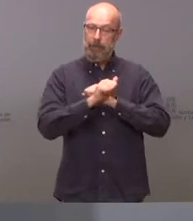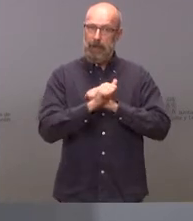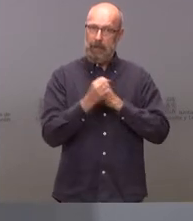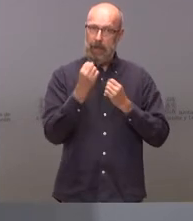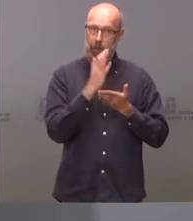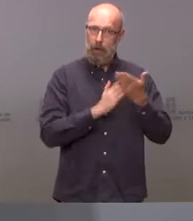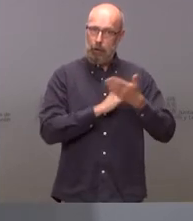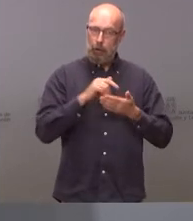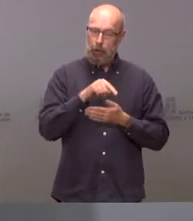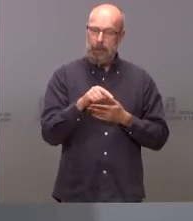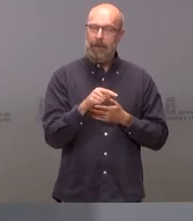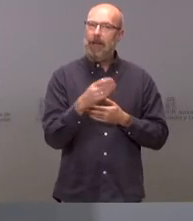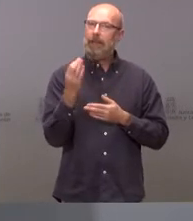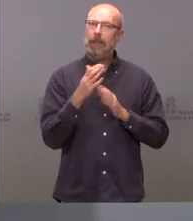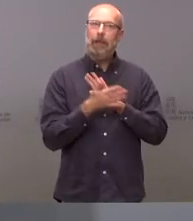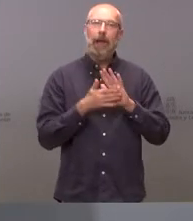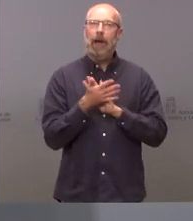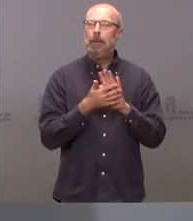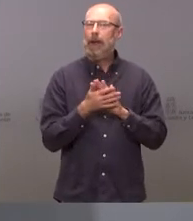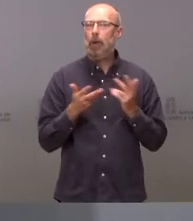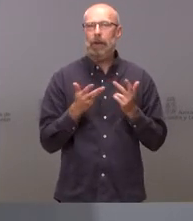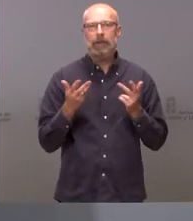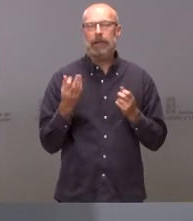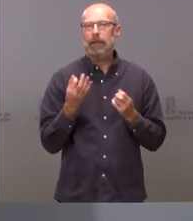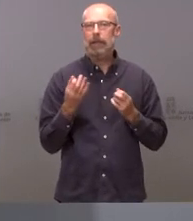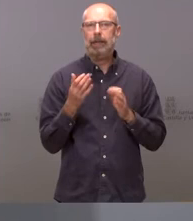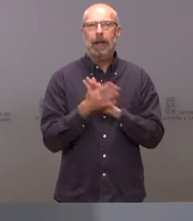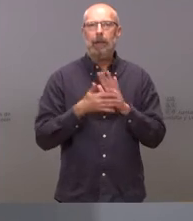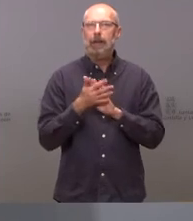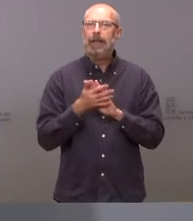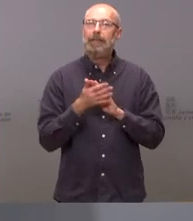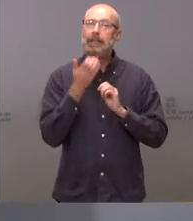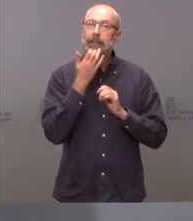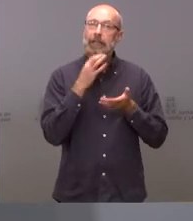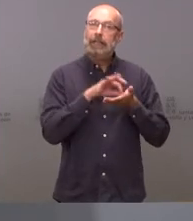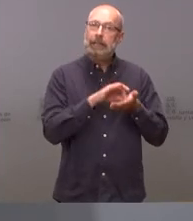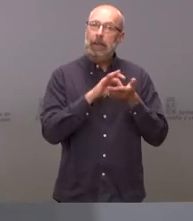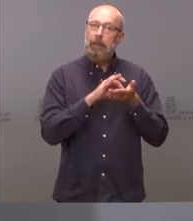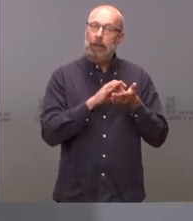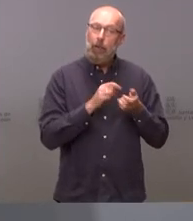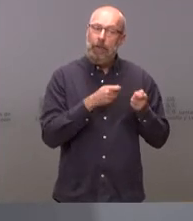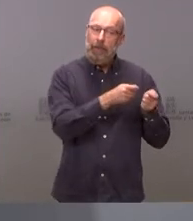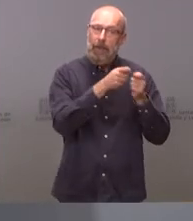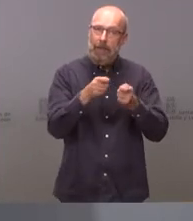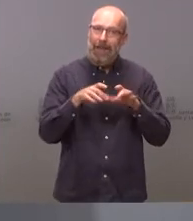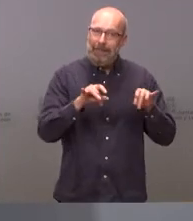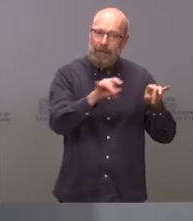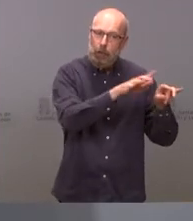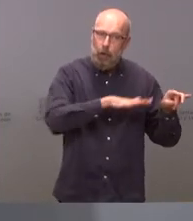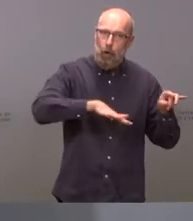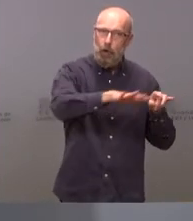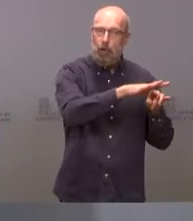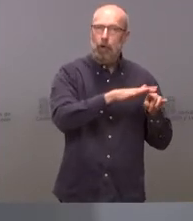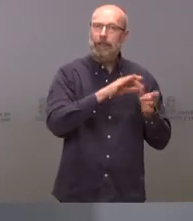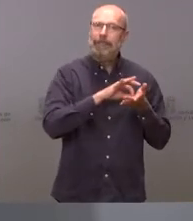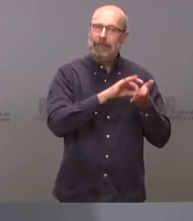es urgente que es hay que financiar los servicios que se prestan al territorio y en los presupuestos